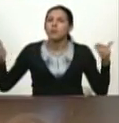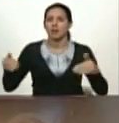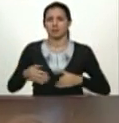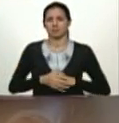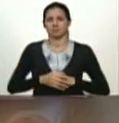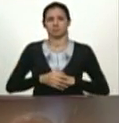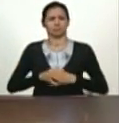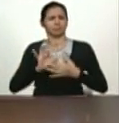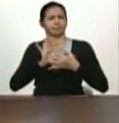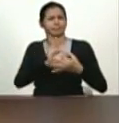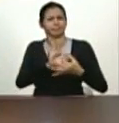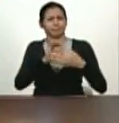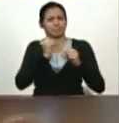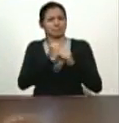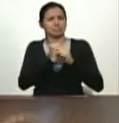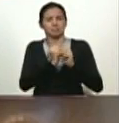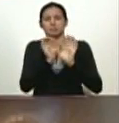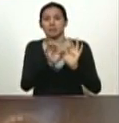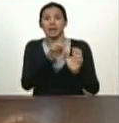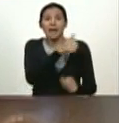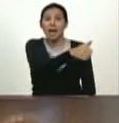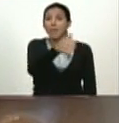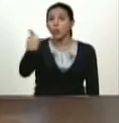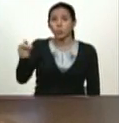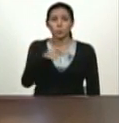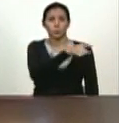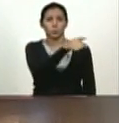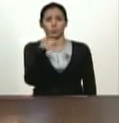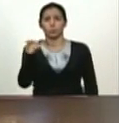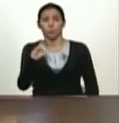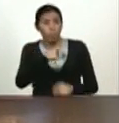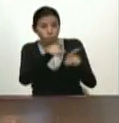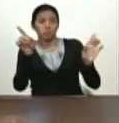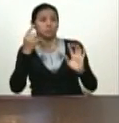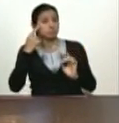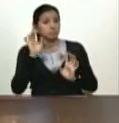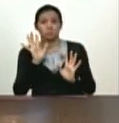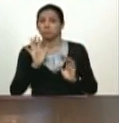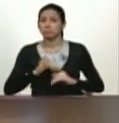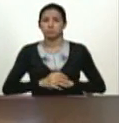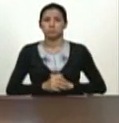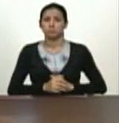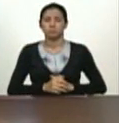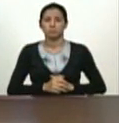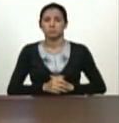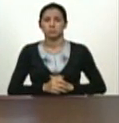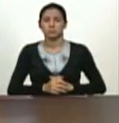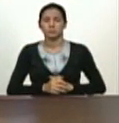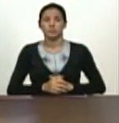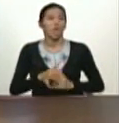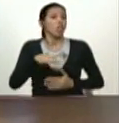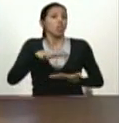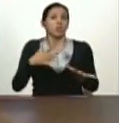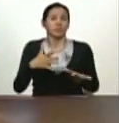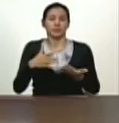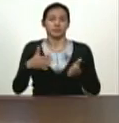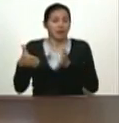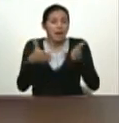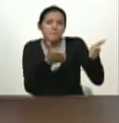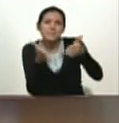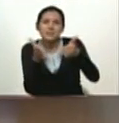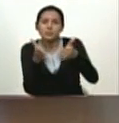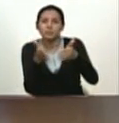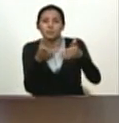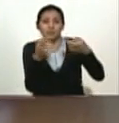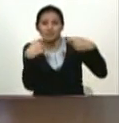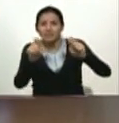articulados, trabajando. Cada uno de ustedes, ustedes verán los caminos que se abren para el